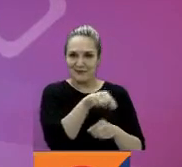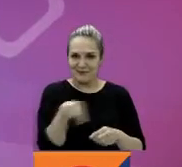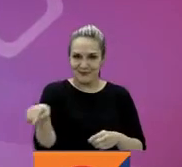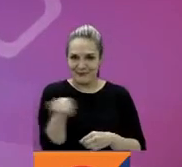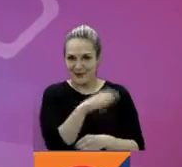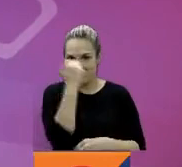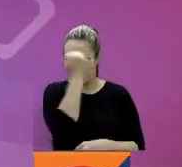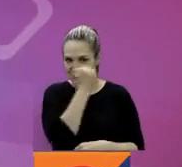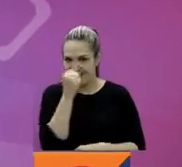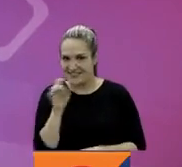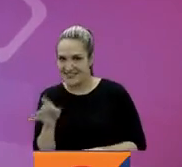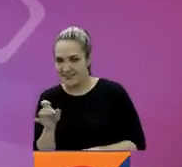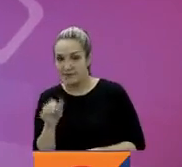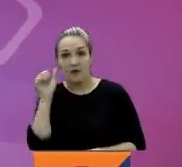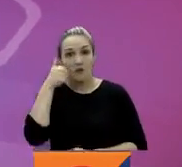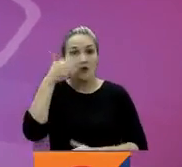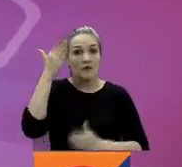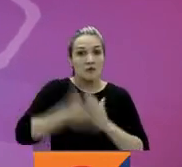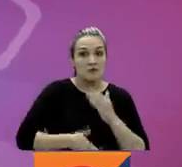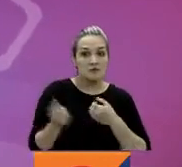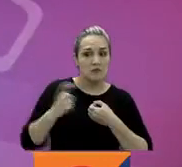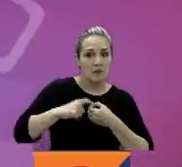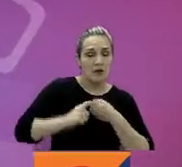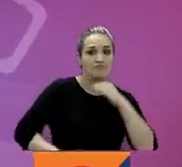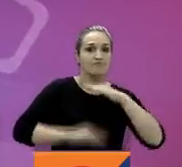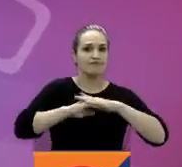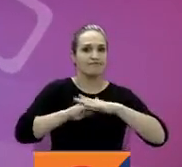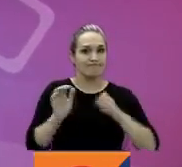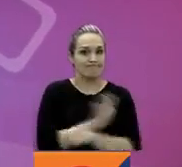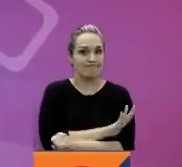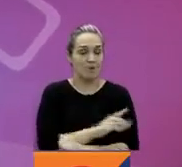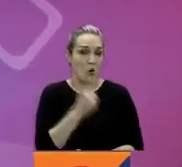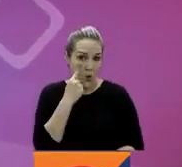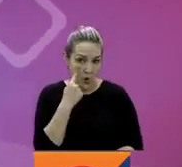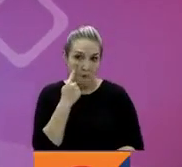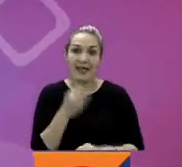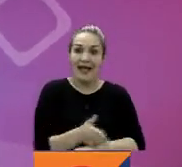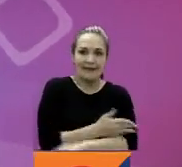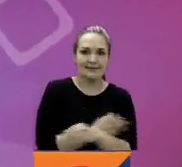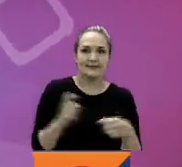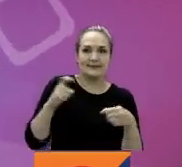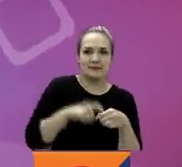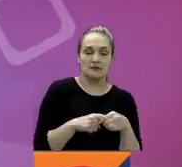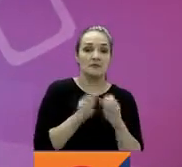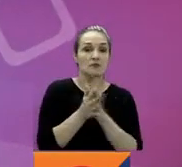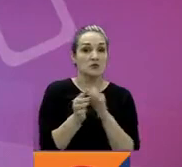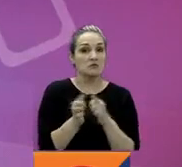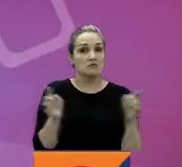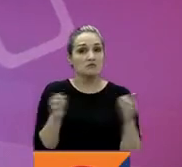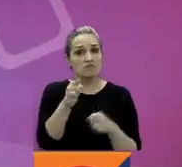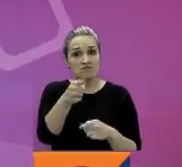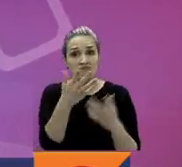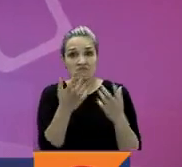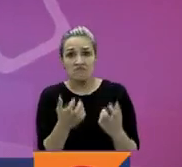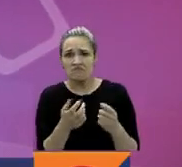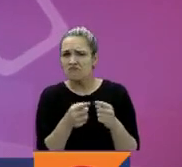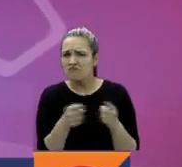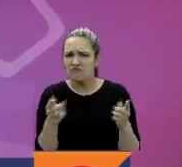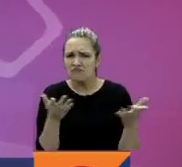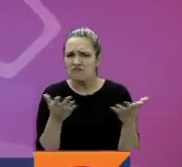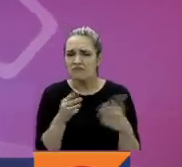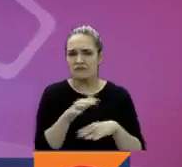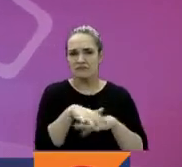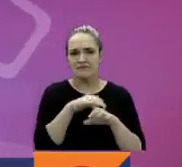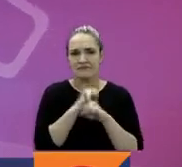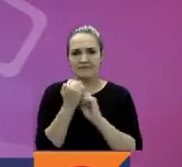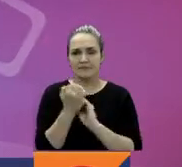Recuerde que la convocatoria basta que se agoten los cupos. Y muy importante, si quieres seguir informado 24 7, nos encuentra en todas nuestras